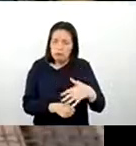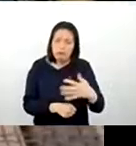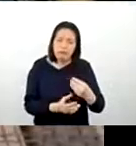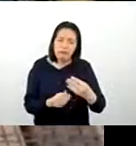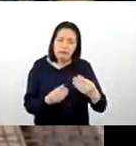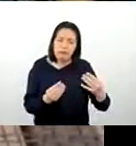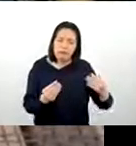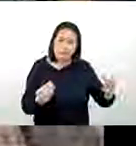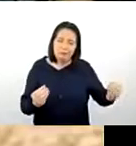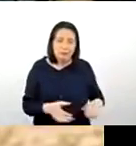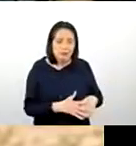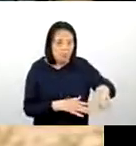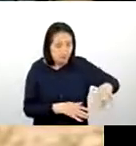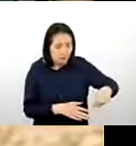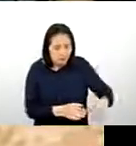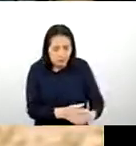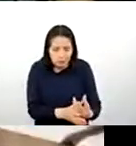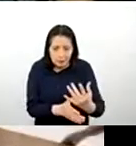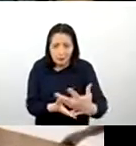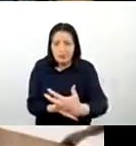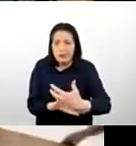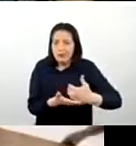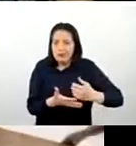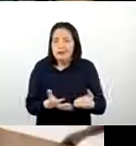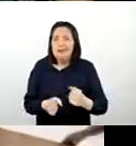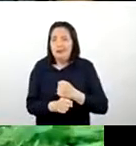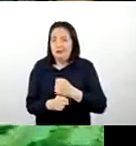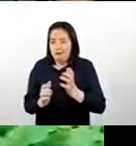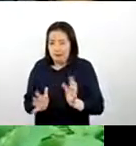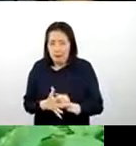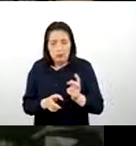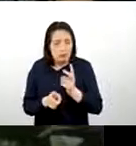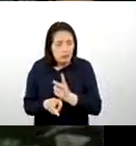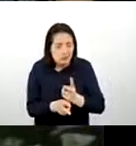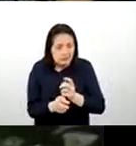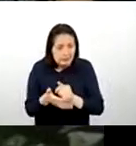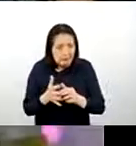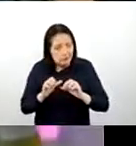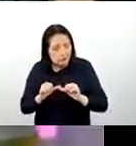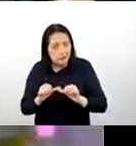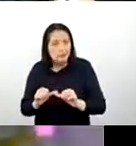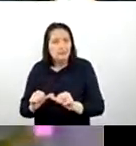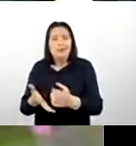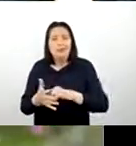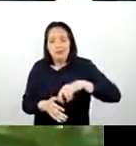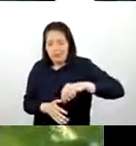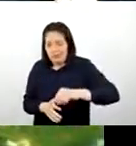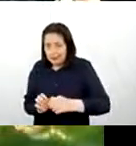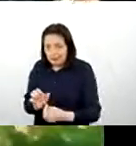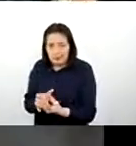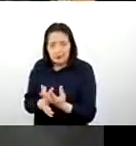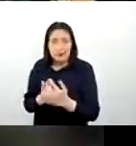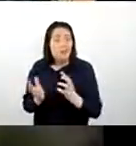productores y emprendedores cafetaleros preservando la sostenibilidad del cultivo en